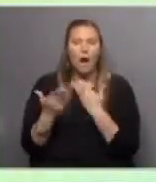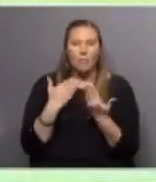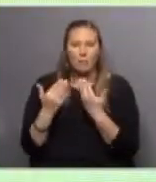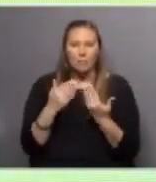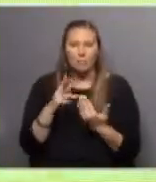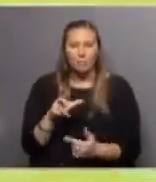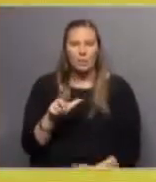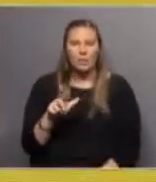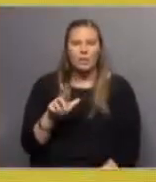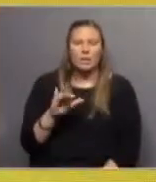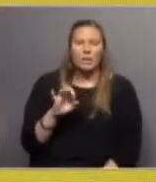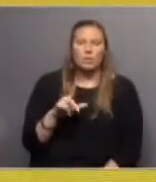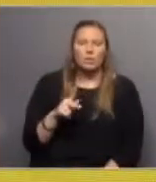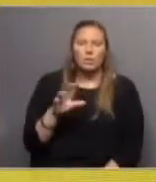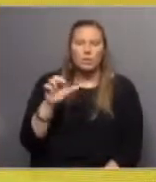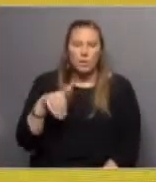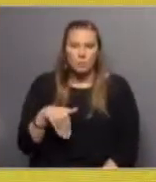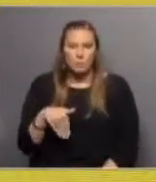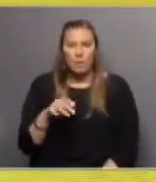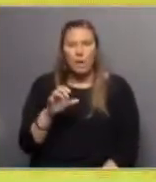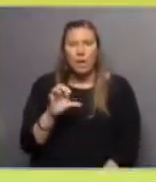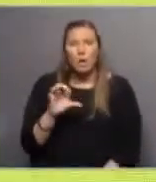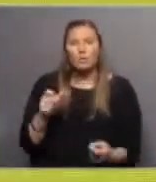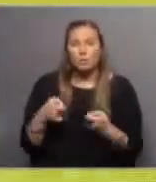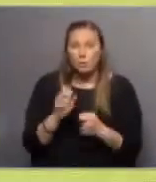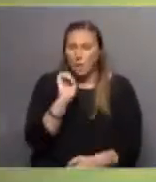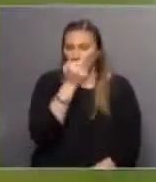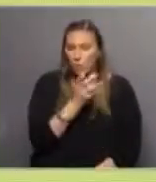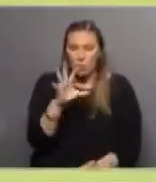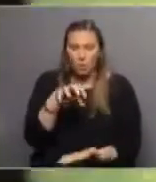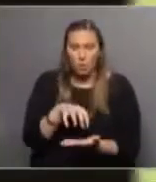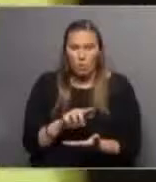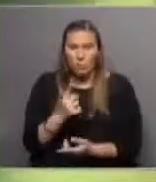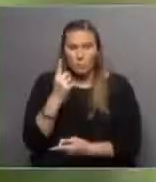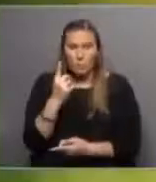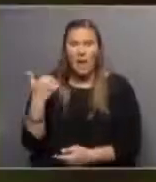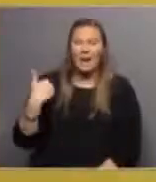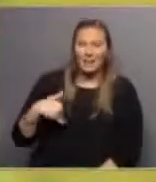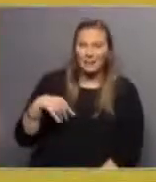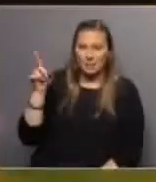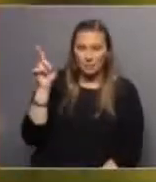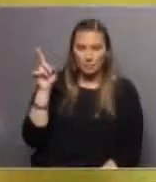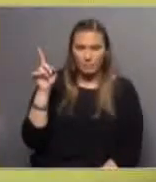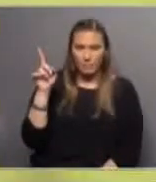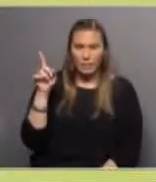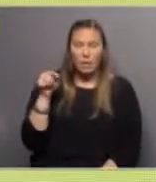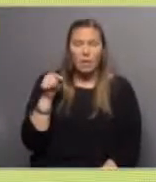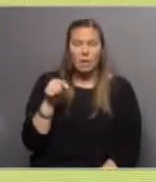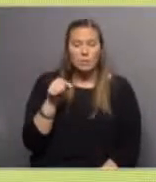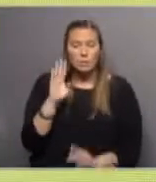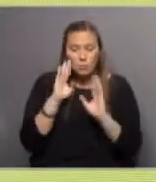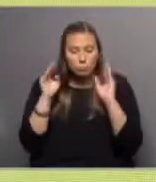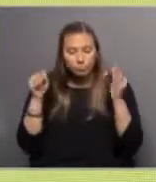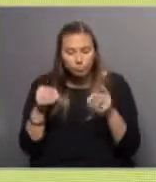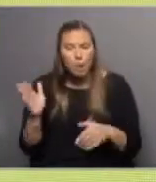Eriochem, Sociedad Anónima, que es una empresa cuya planta principal está en Entre Ríos, Argentina, y bueno, ellos se dedican